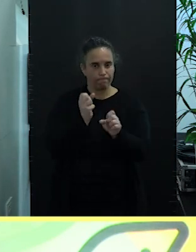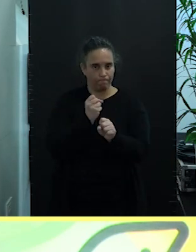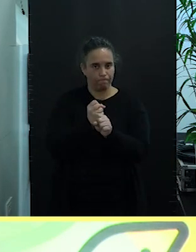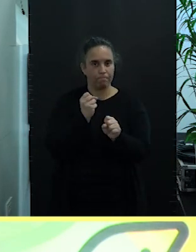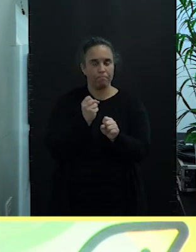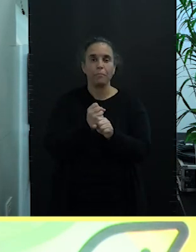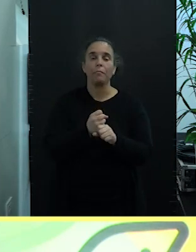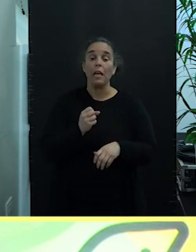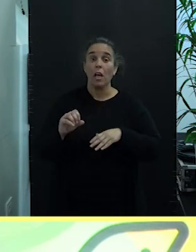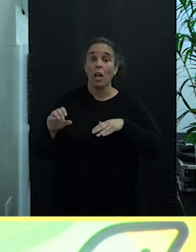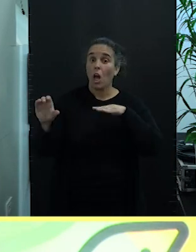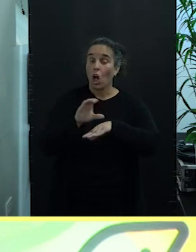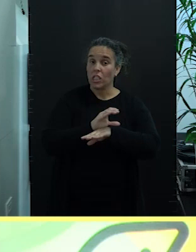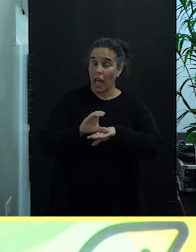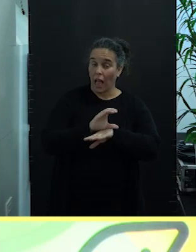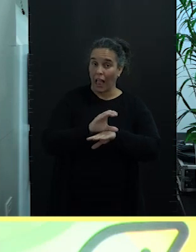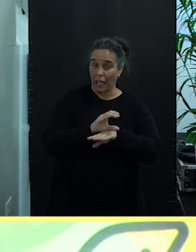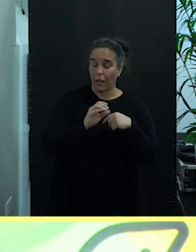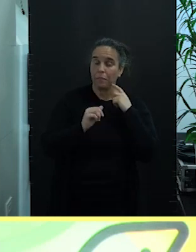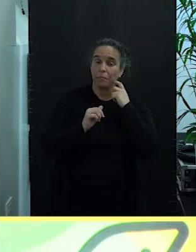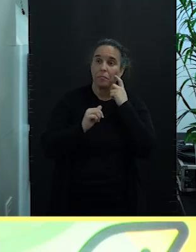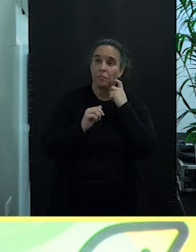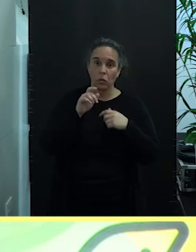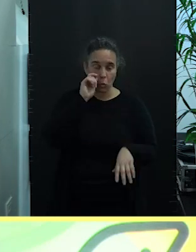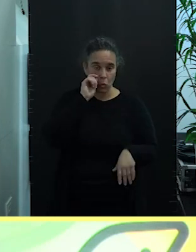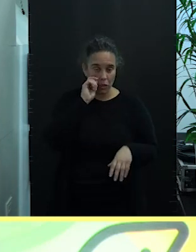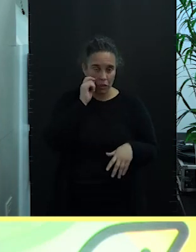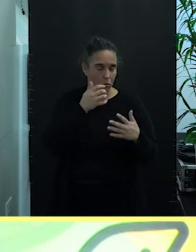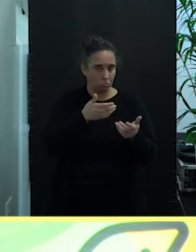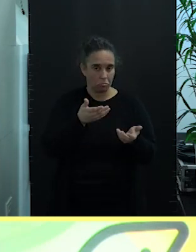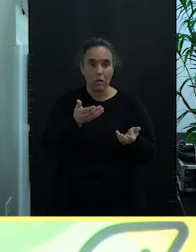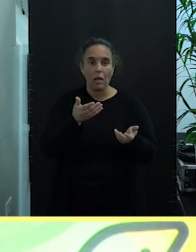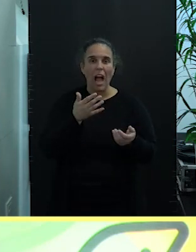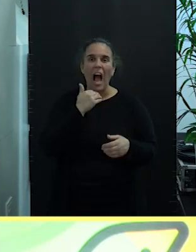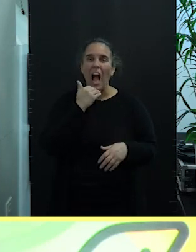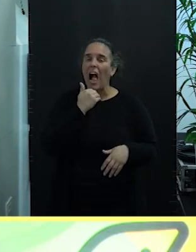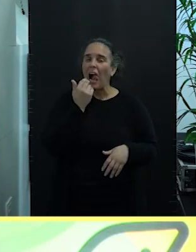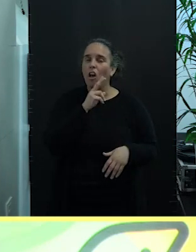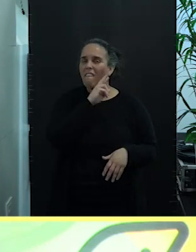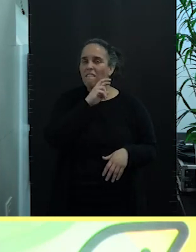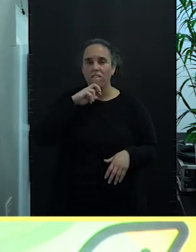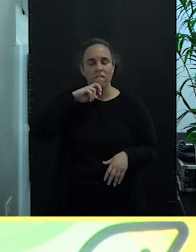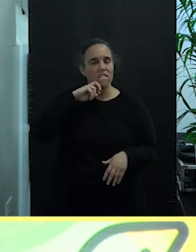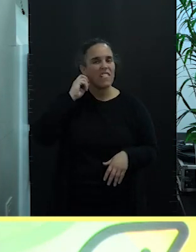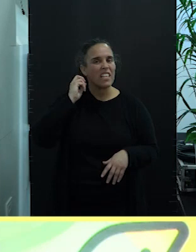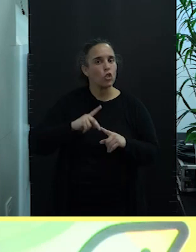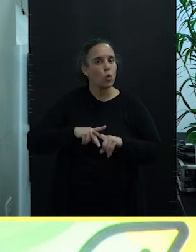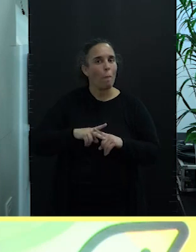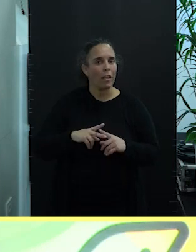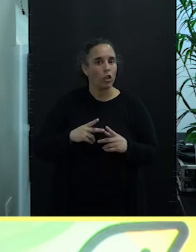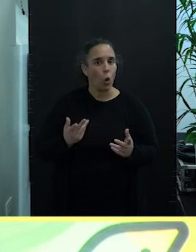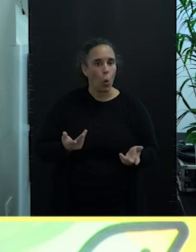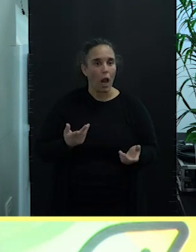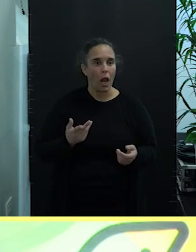Esta consejería cuenta con un instrumento de enorme valor, que es el instrumento que ustedes en este momento están